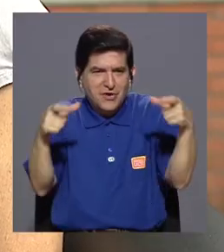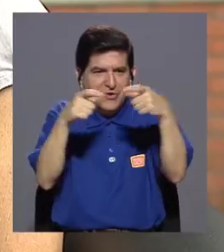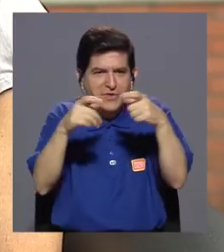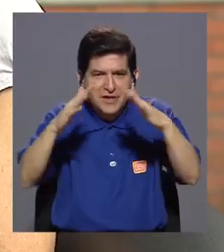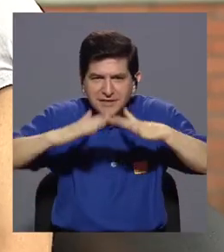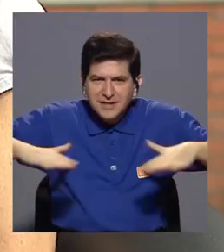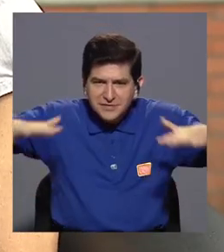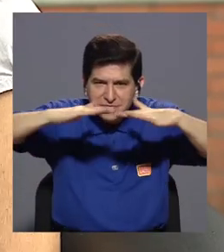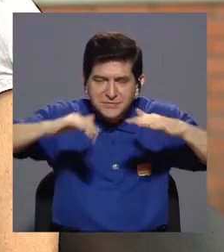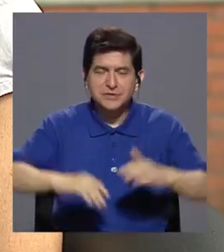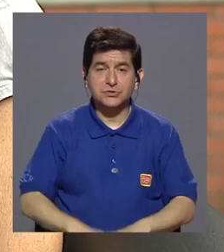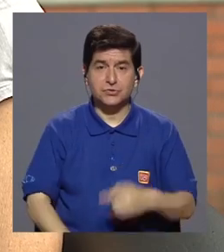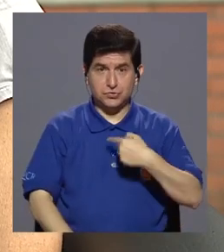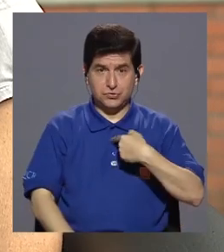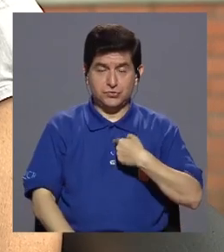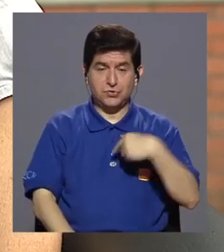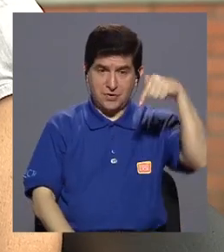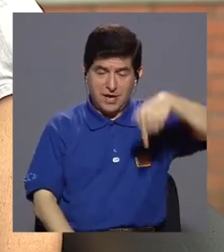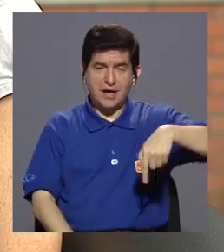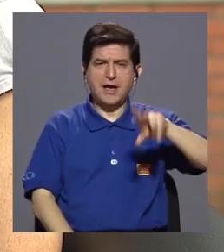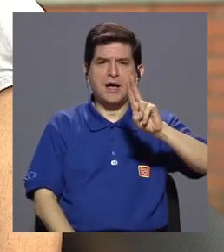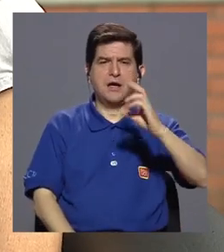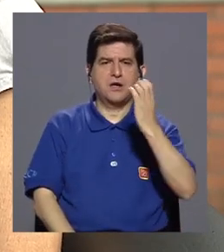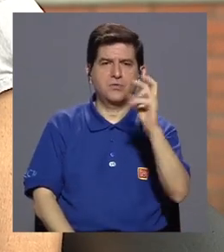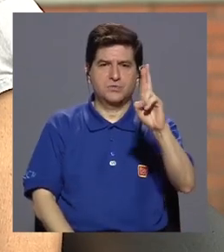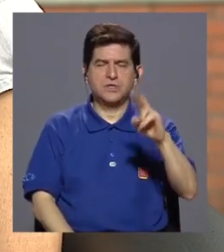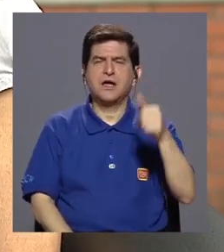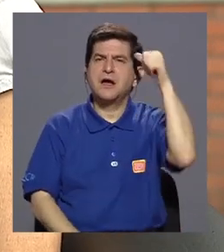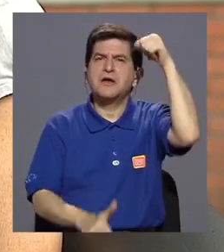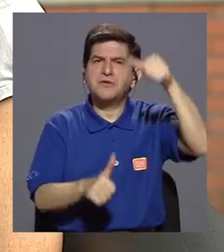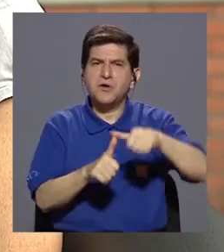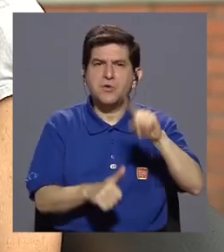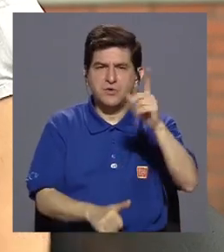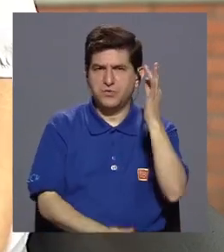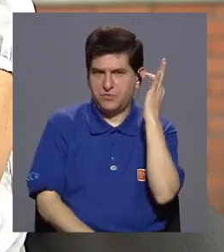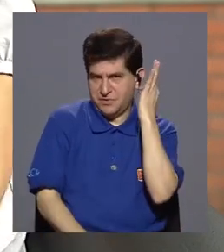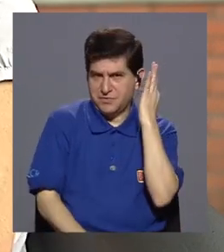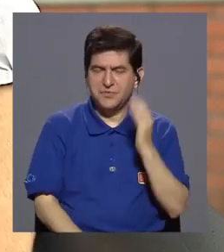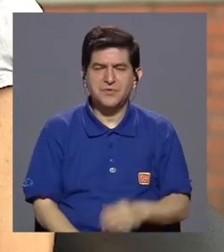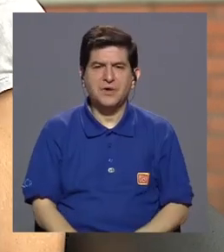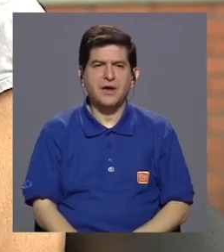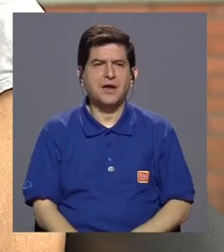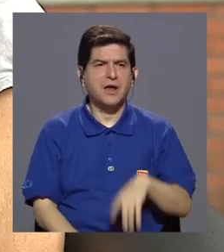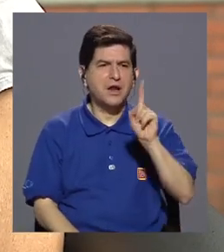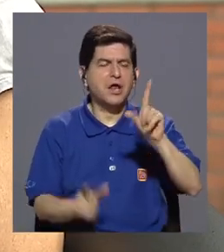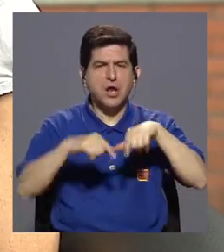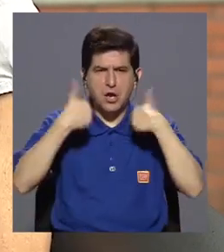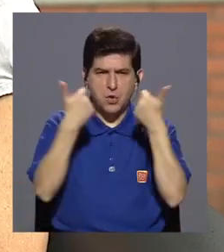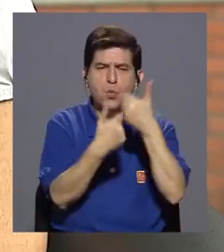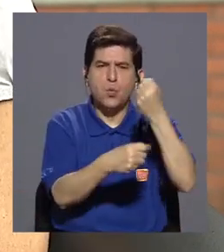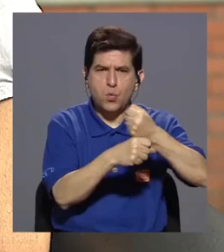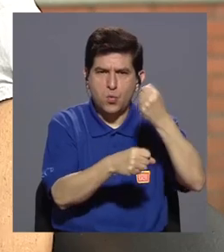Por ejemplo, ya que estoy en la UCR, recuerdo una chica que estaba en uno de los grupos de trabajo y se había quedado